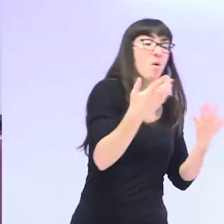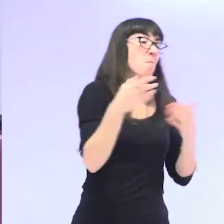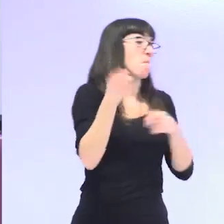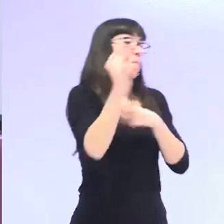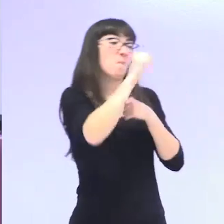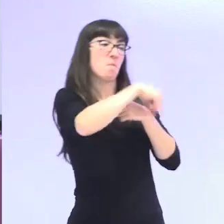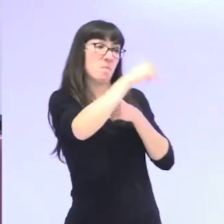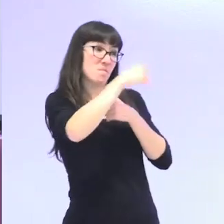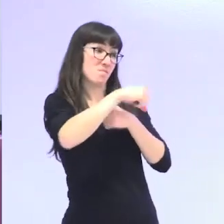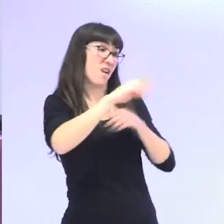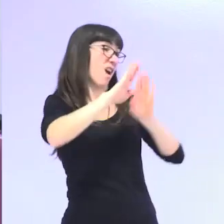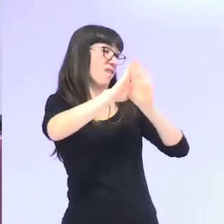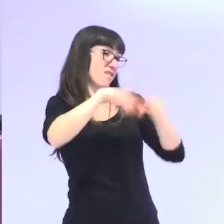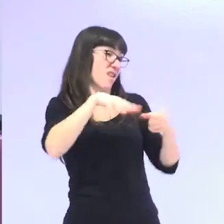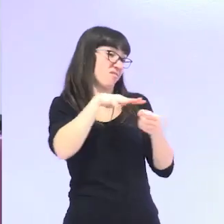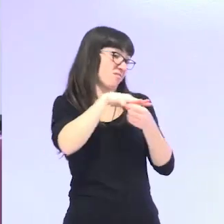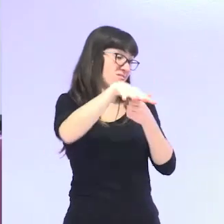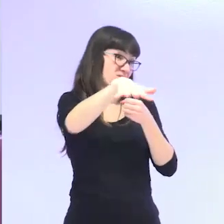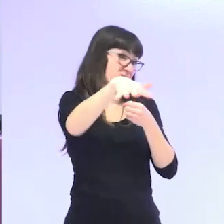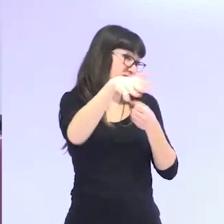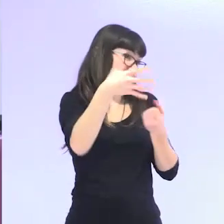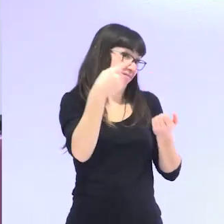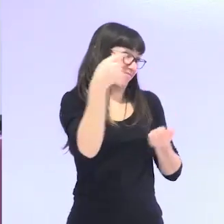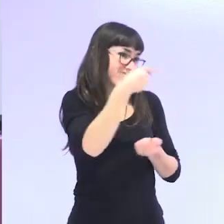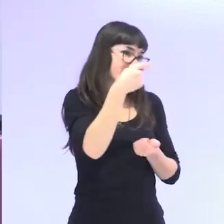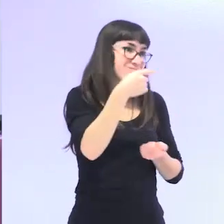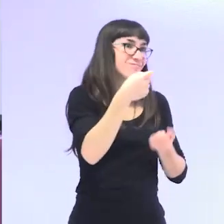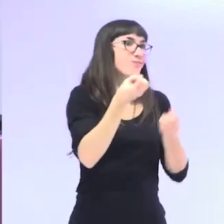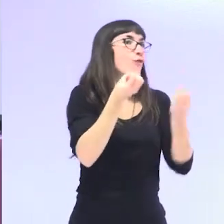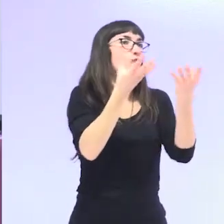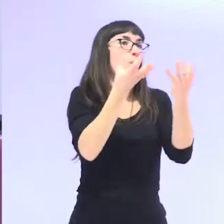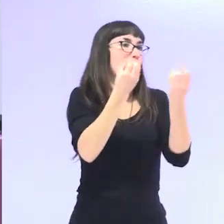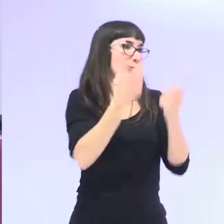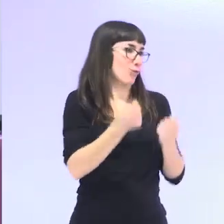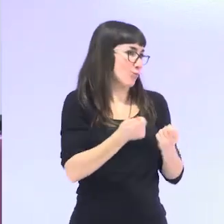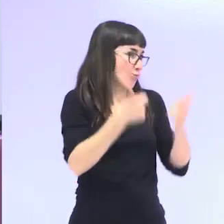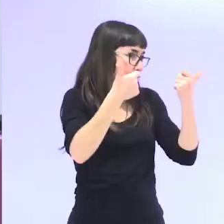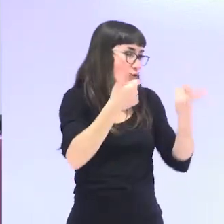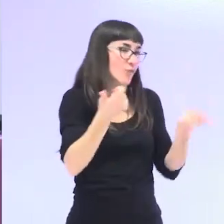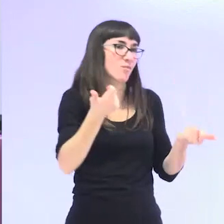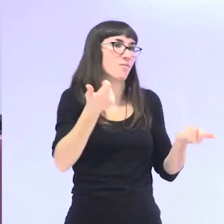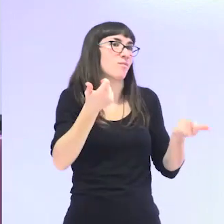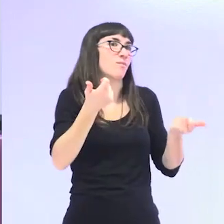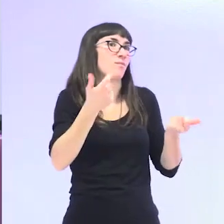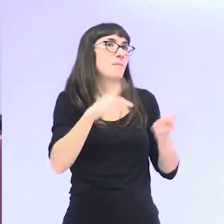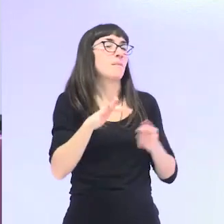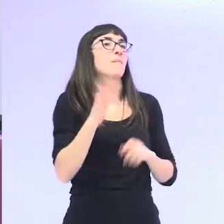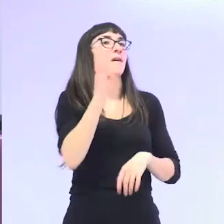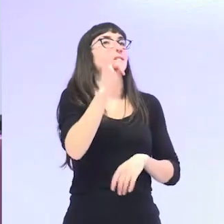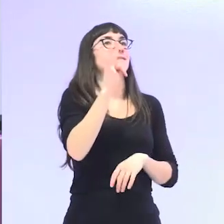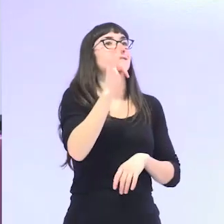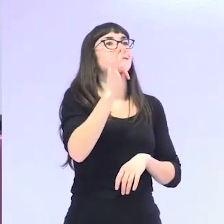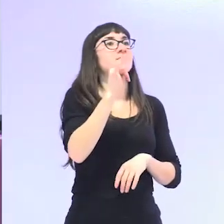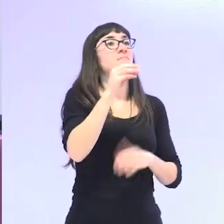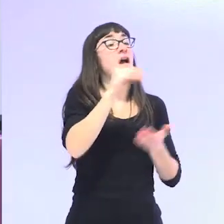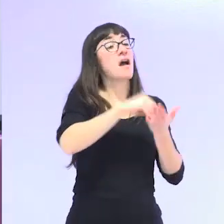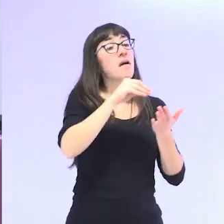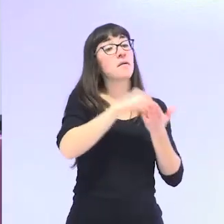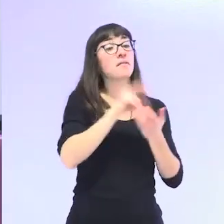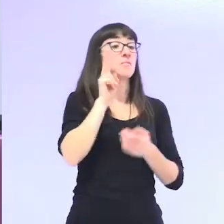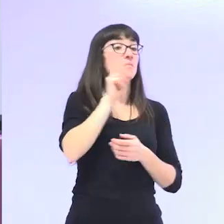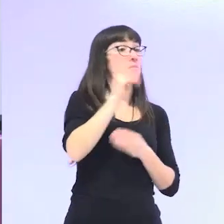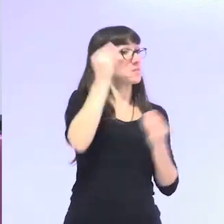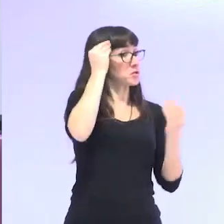Y eso evidentemente lo que generaba era una falta de información y que en muchas ocasiones lo que parecían datos objetivos se